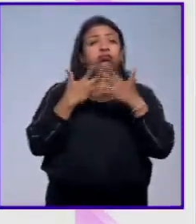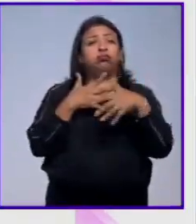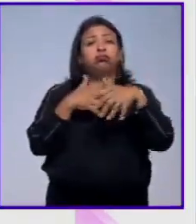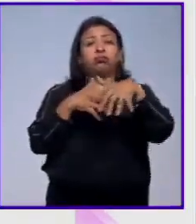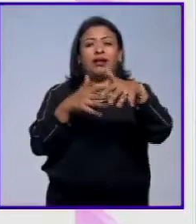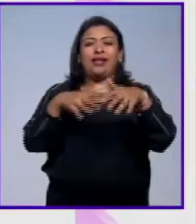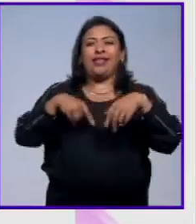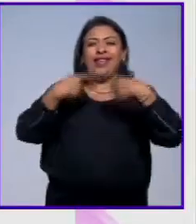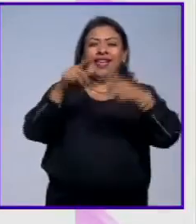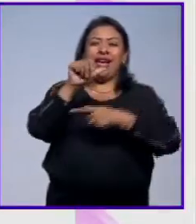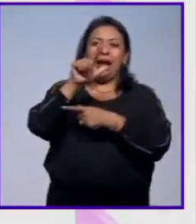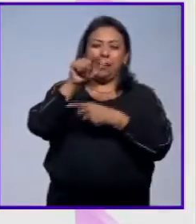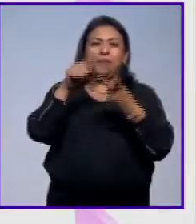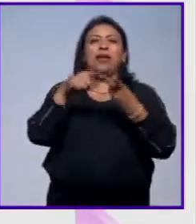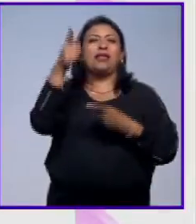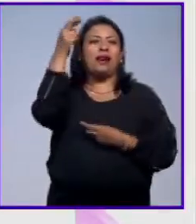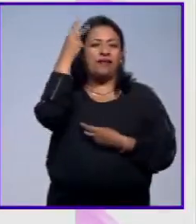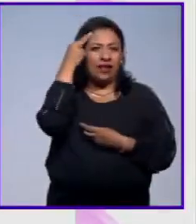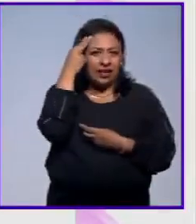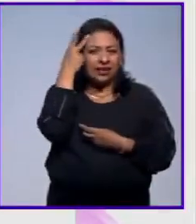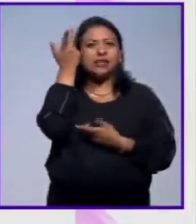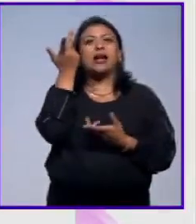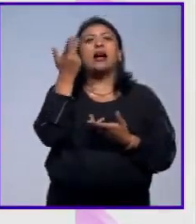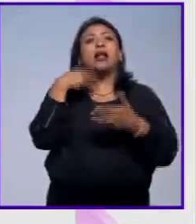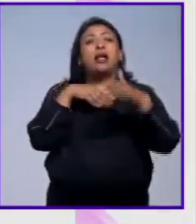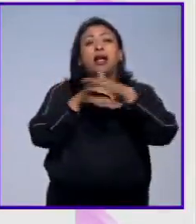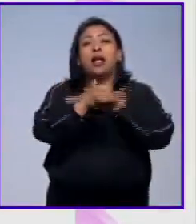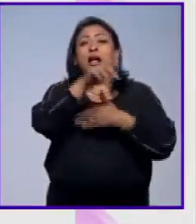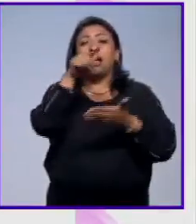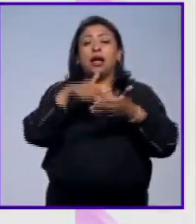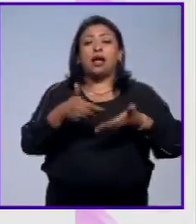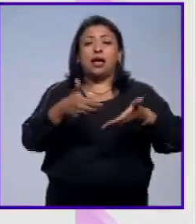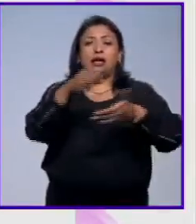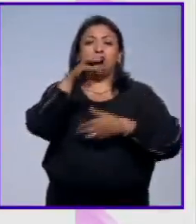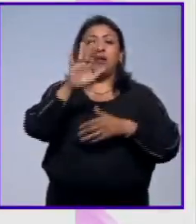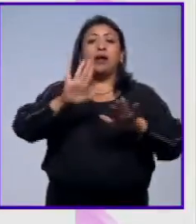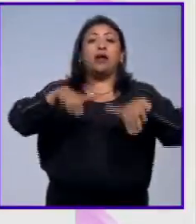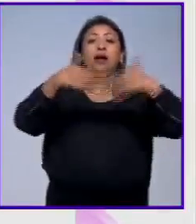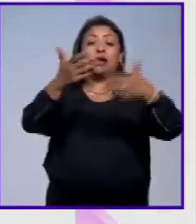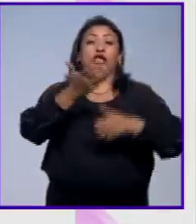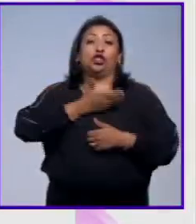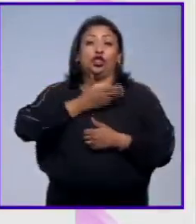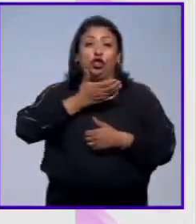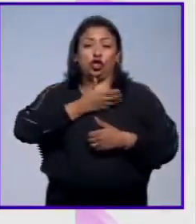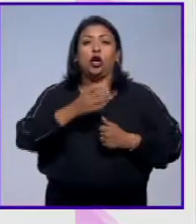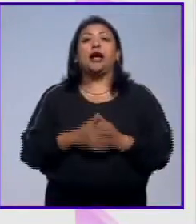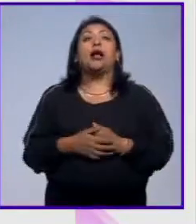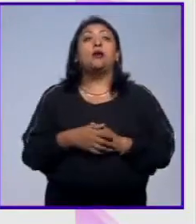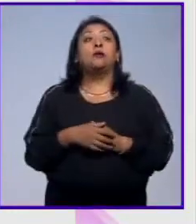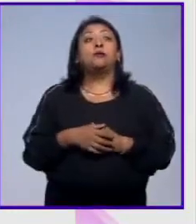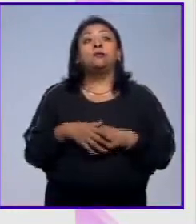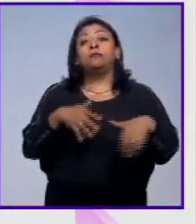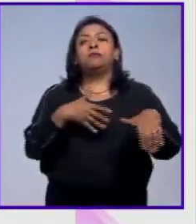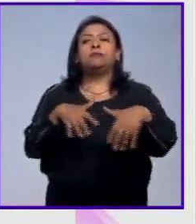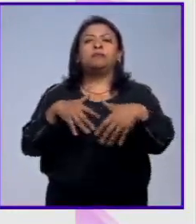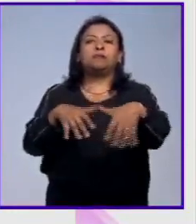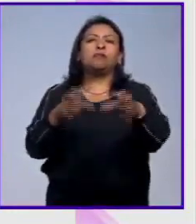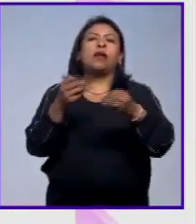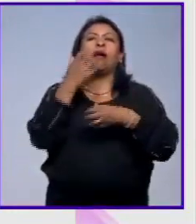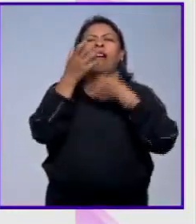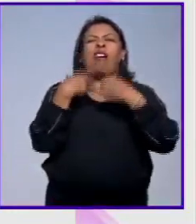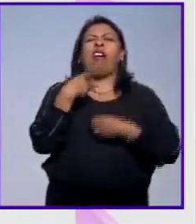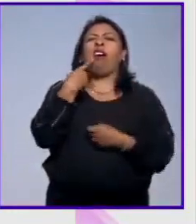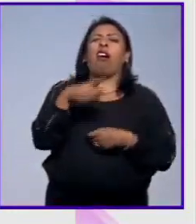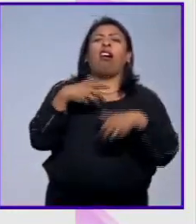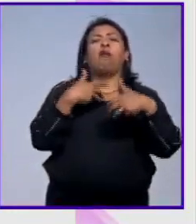la Alameda Central el Palacio de Bellas Artes y entran por Madero para llegar al Zócalo Capitalino estas vías que suelen albergar gritos de